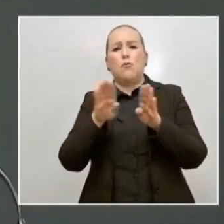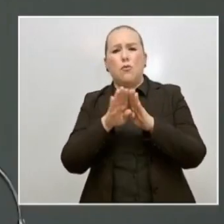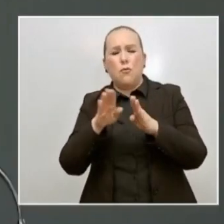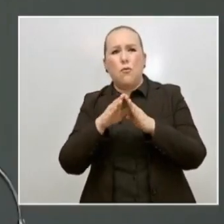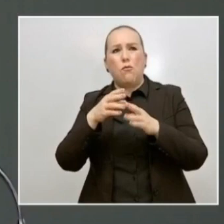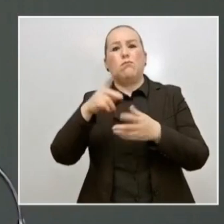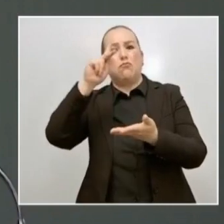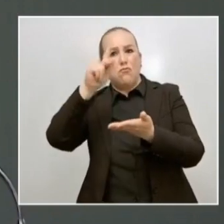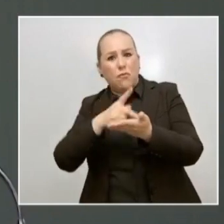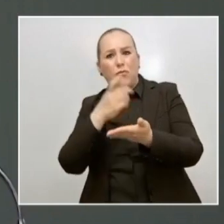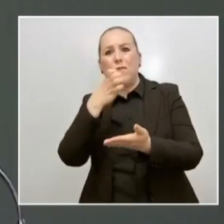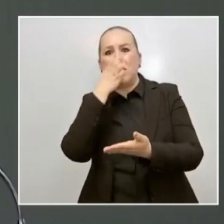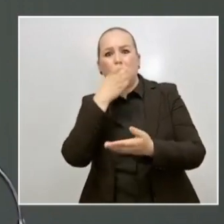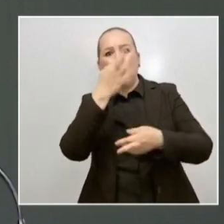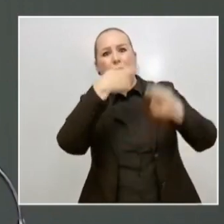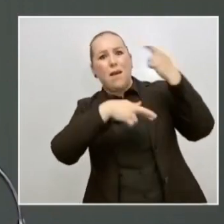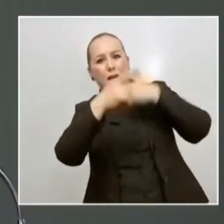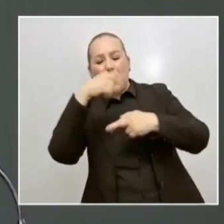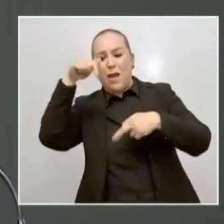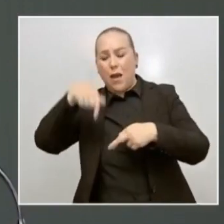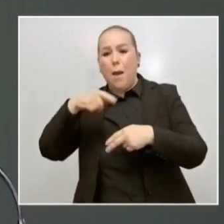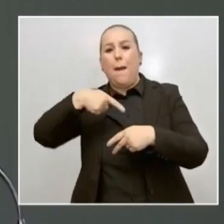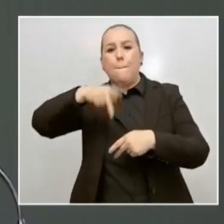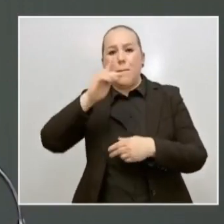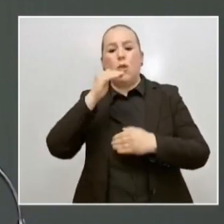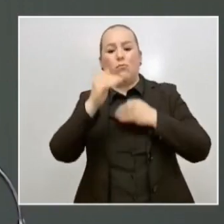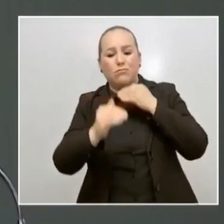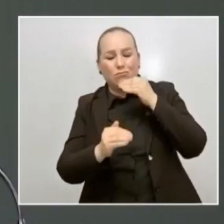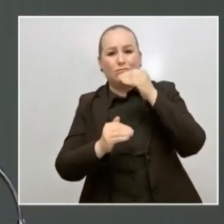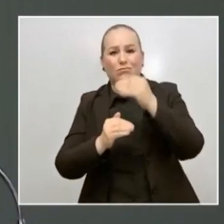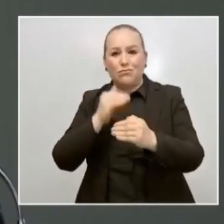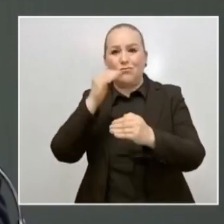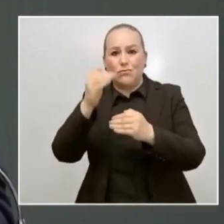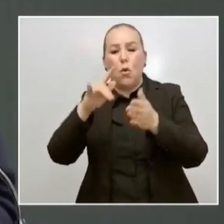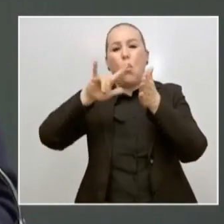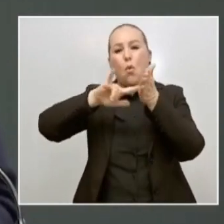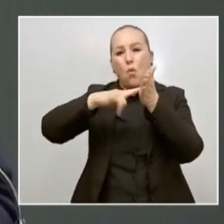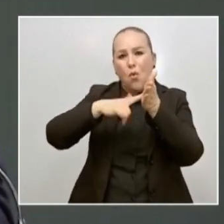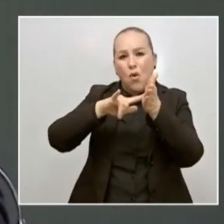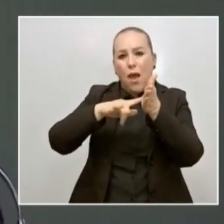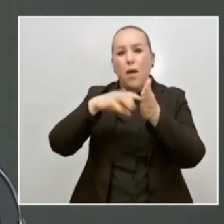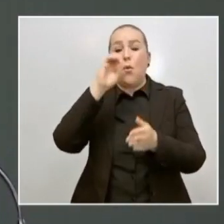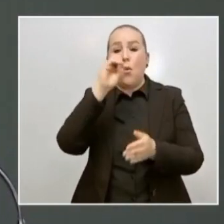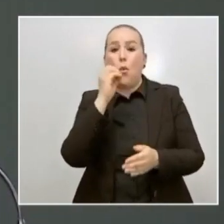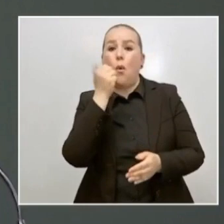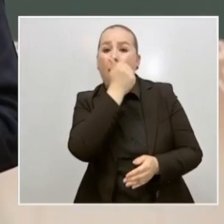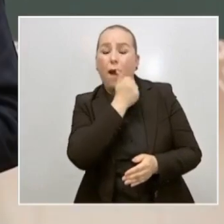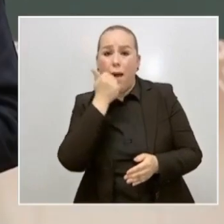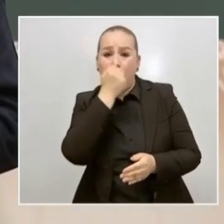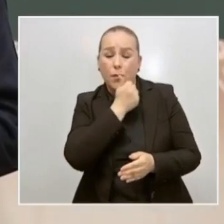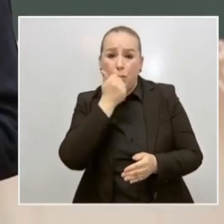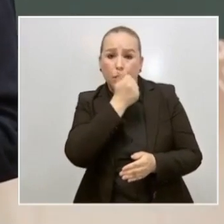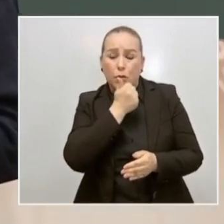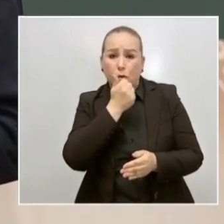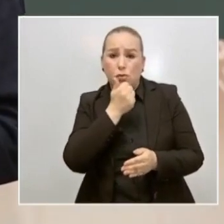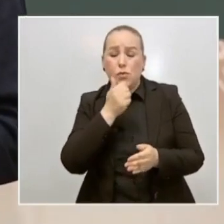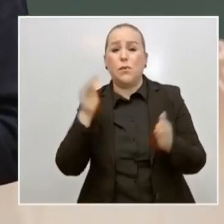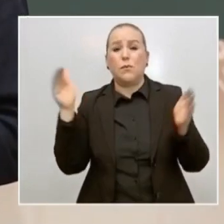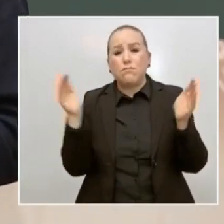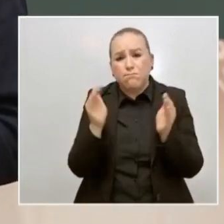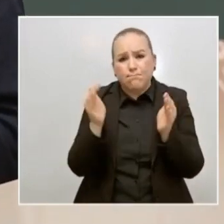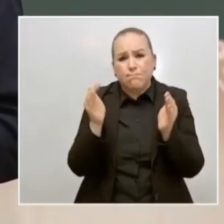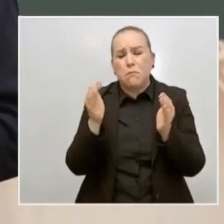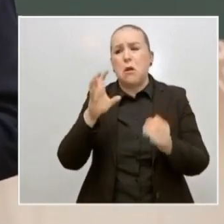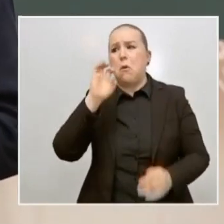restringido en horarios, en cupo de alumnos y, por supuesto, de